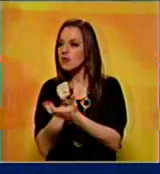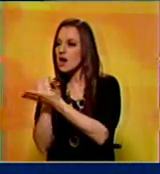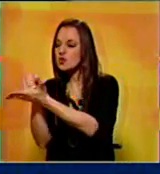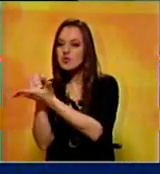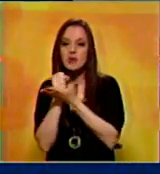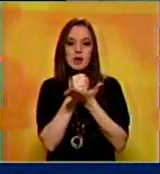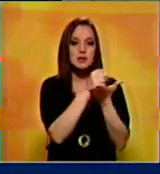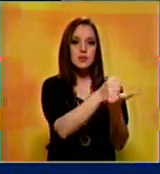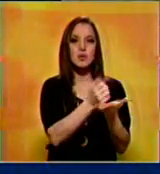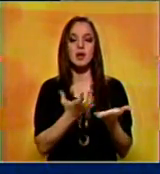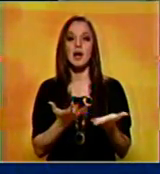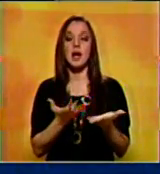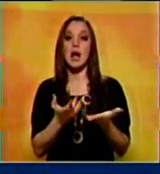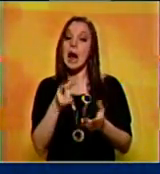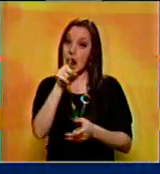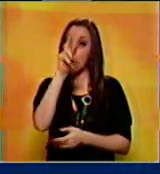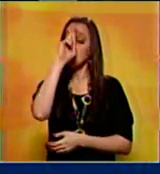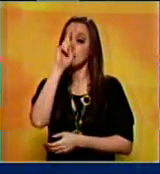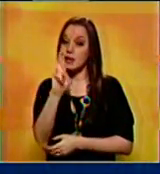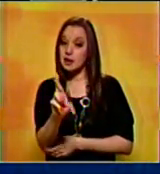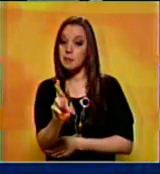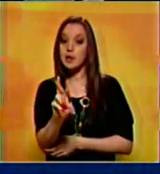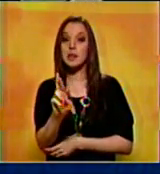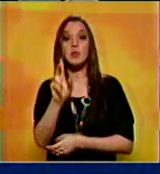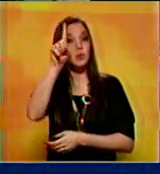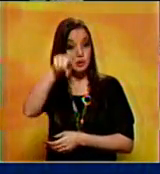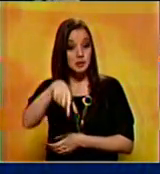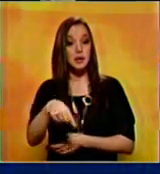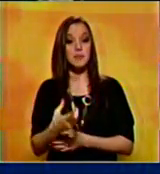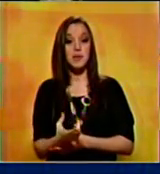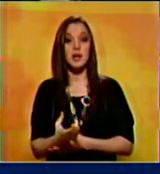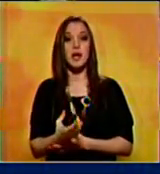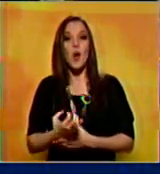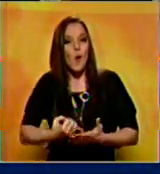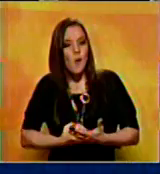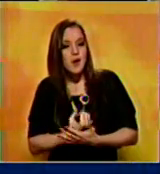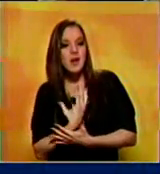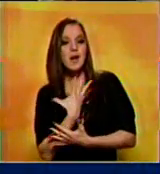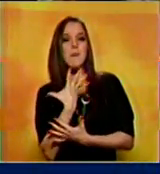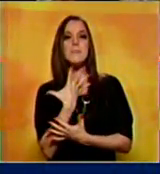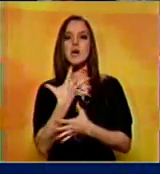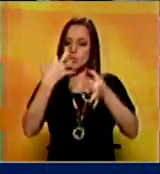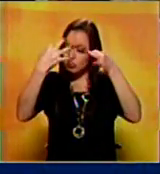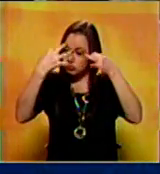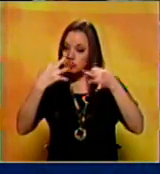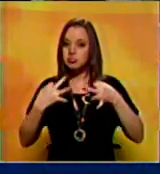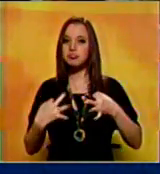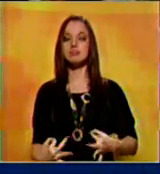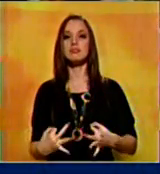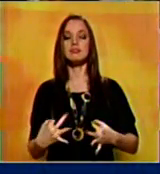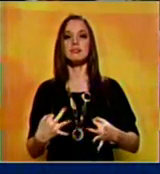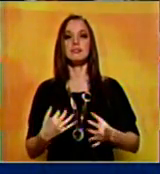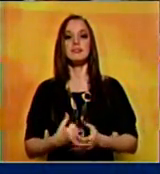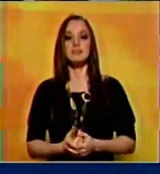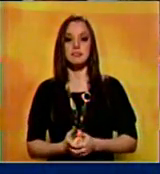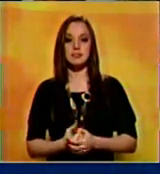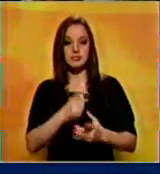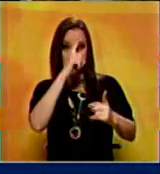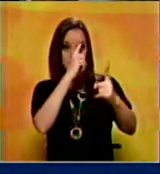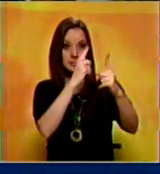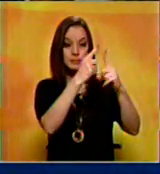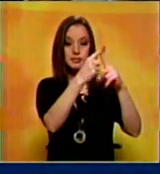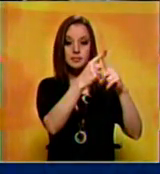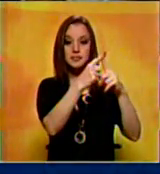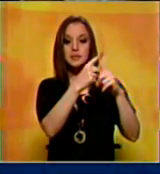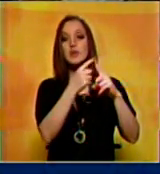tiene que ser en el espíritu de respeto pero inclusive trascendiendo espíritus formales hacia relaciones